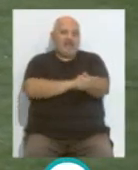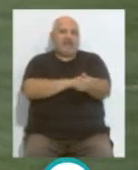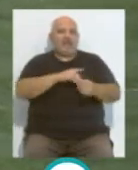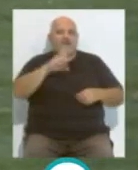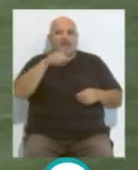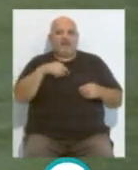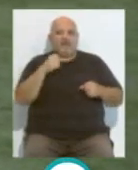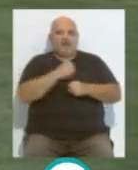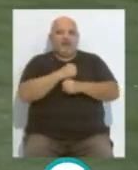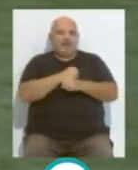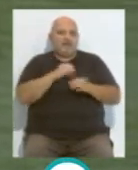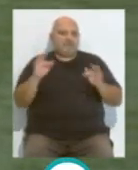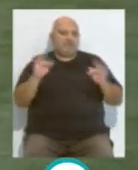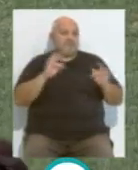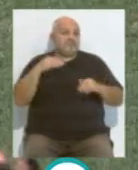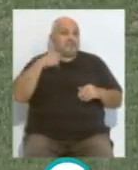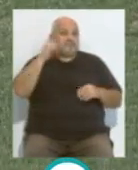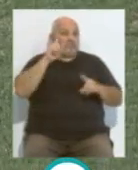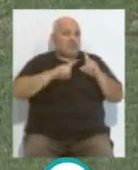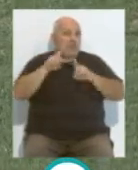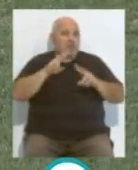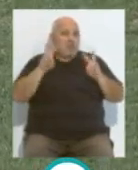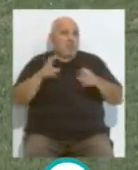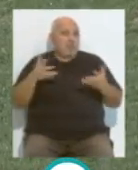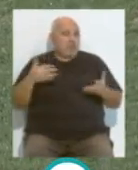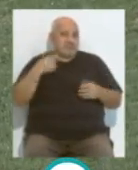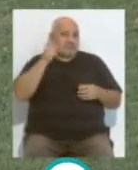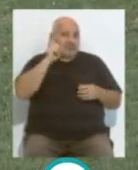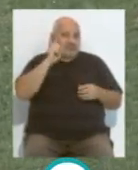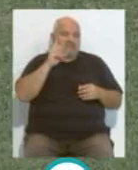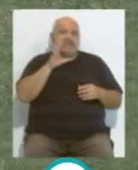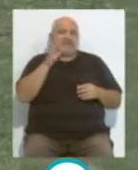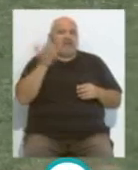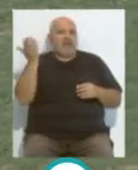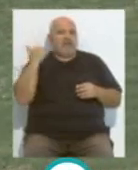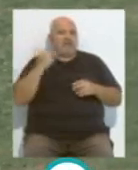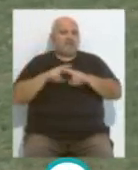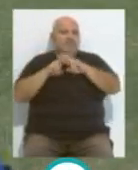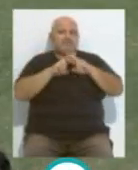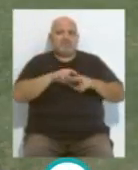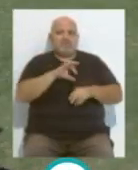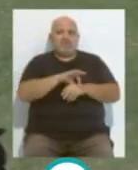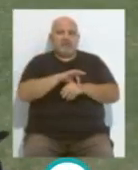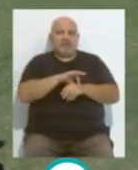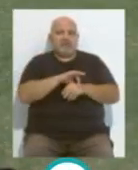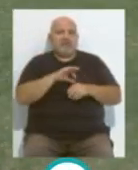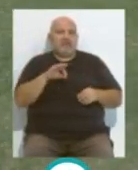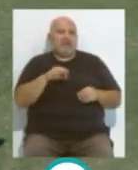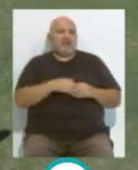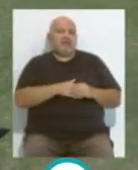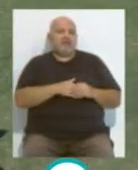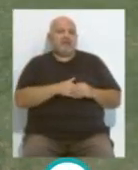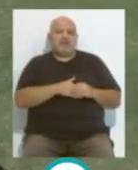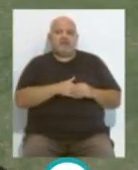Estaba haciendo un trabajo alternativo, no sabemos qué problemita pueda tener, pero porque ayer pasaba la revisión médica y